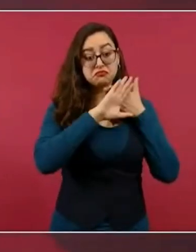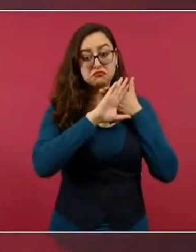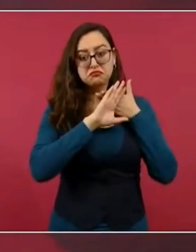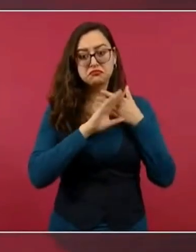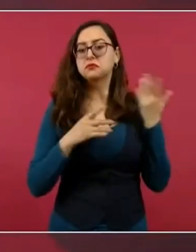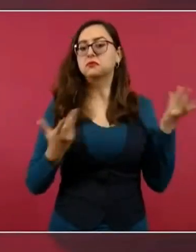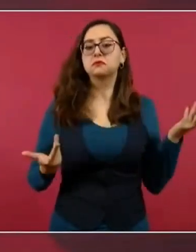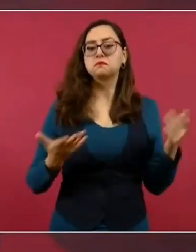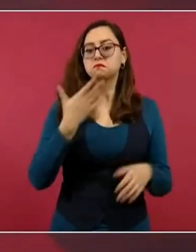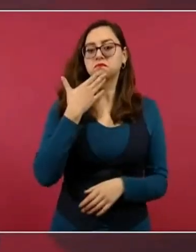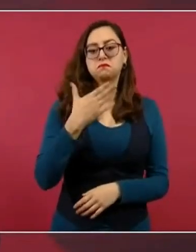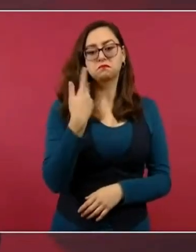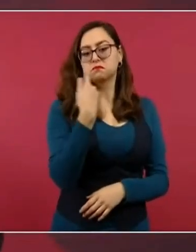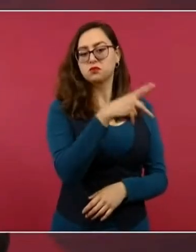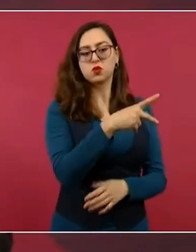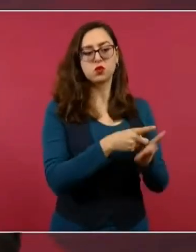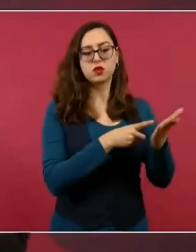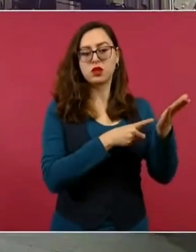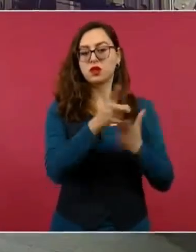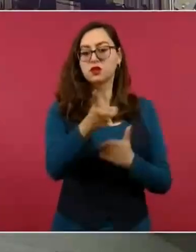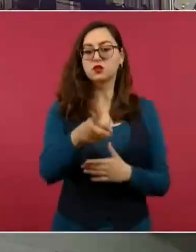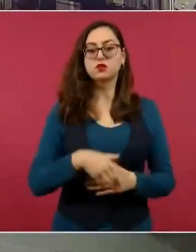y adelante presidente presidente ya para cerrar